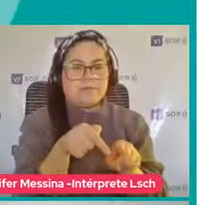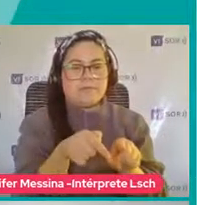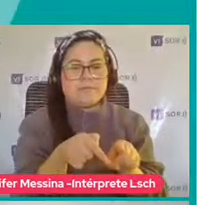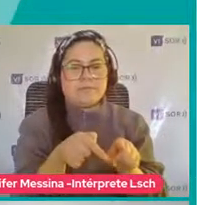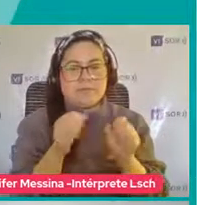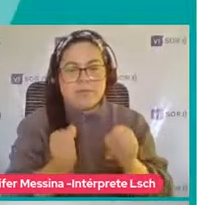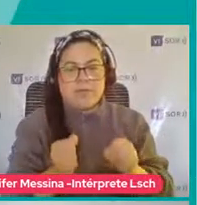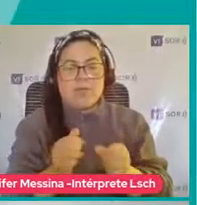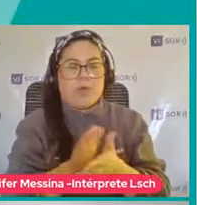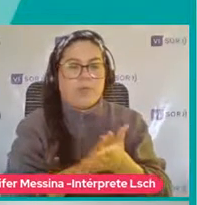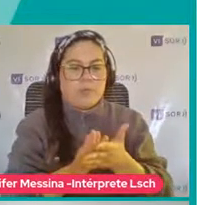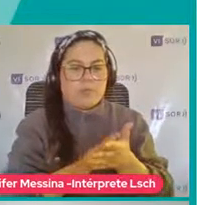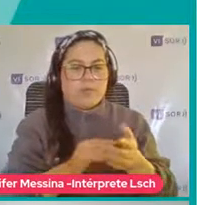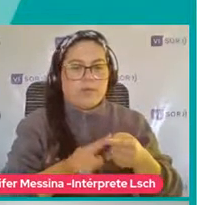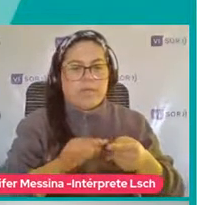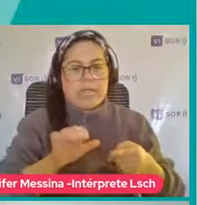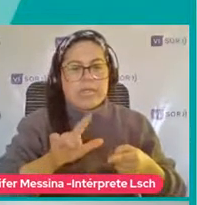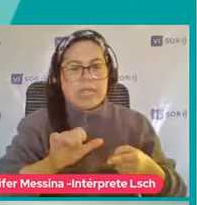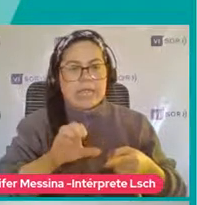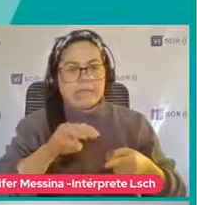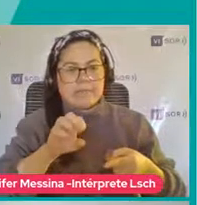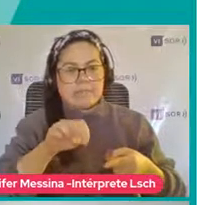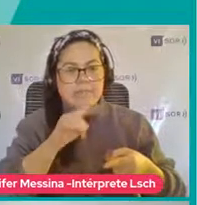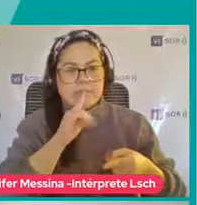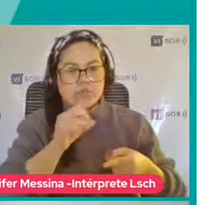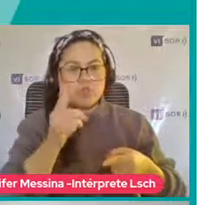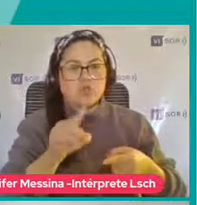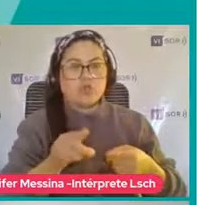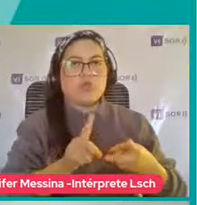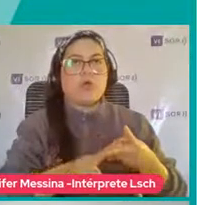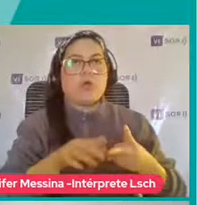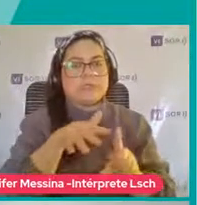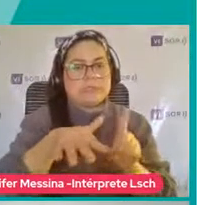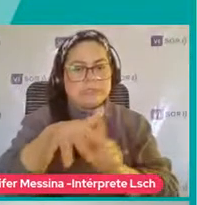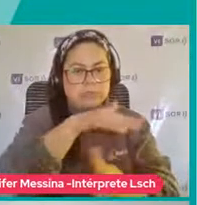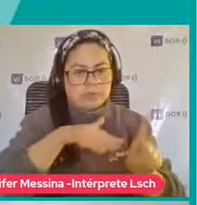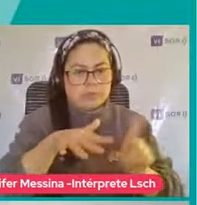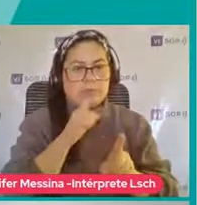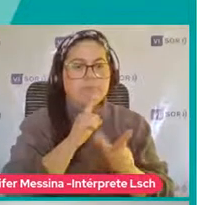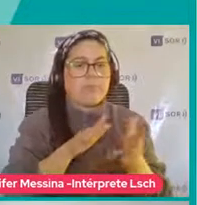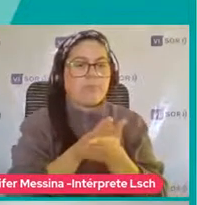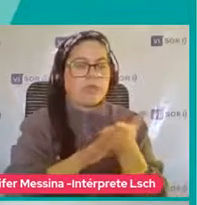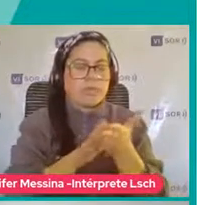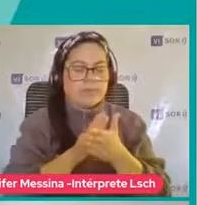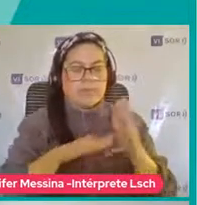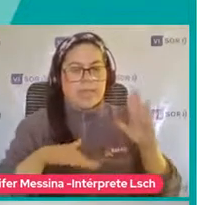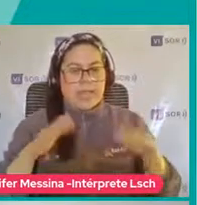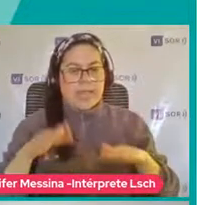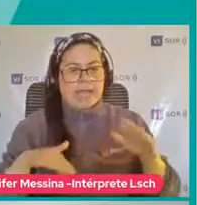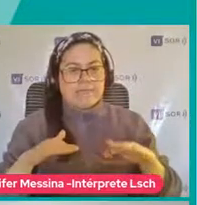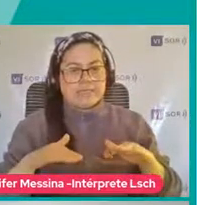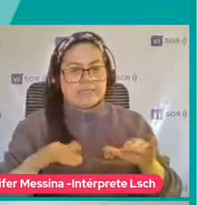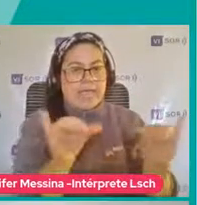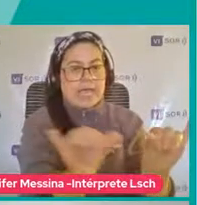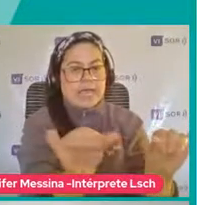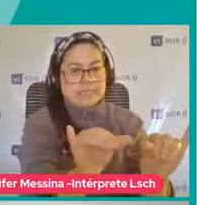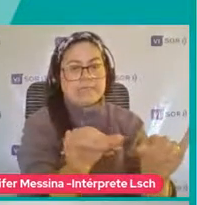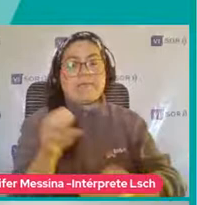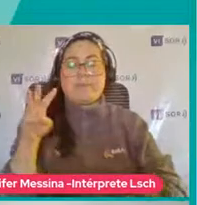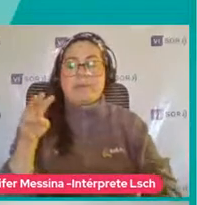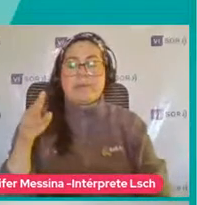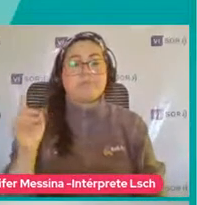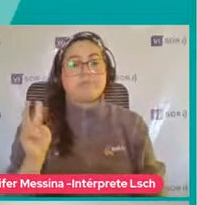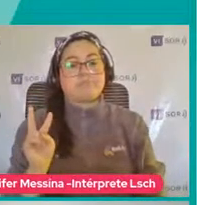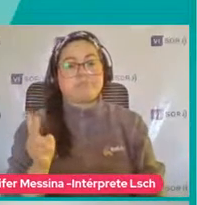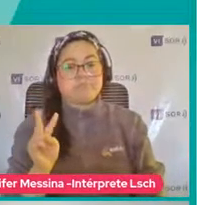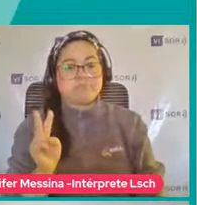Con elementos O también En situaciones Por ejemplo Hay veces En que los chicos Cuando los van a buscar Al jardín Por ejemplo Los